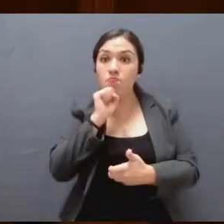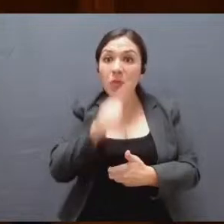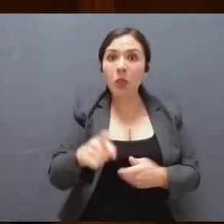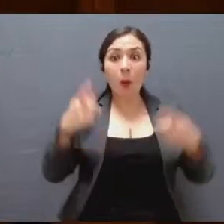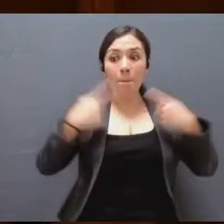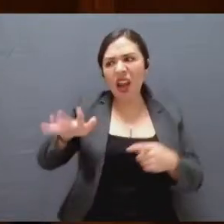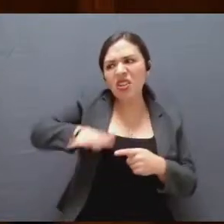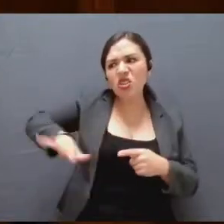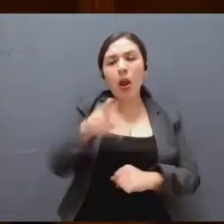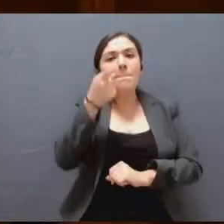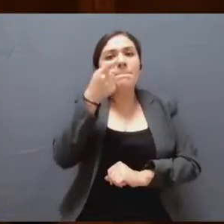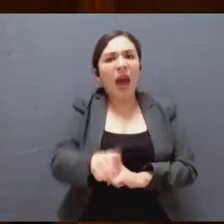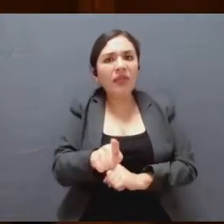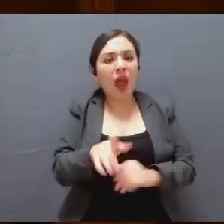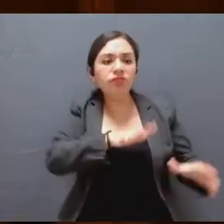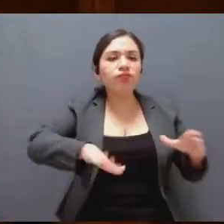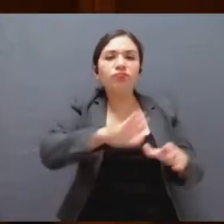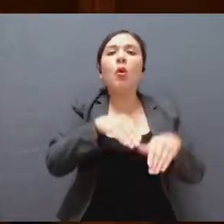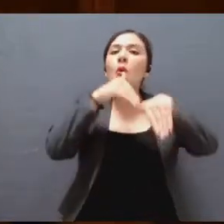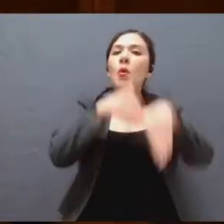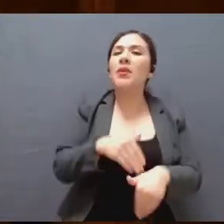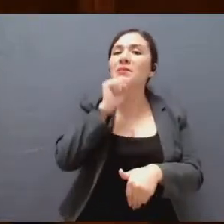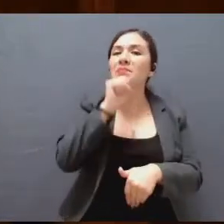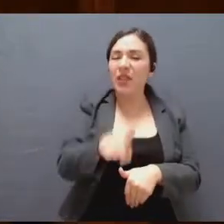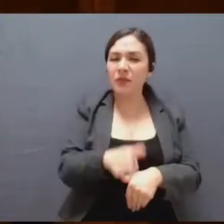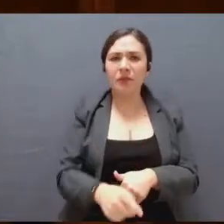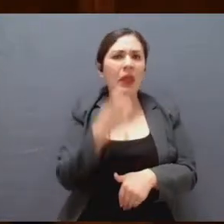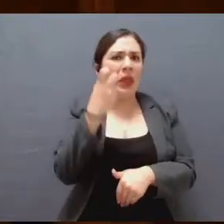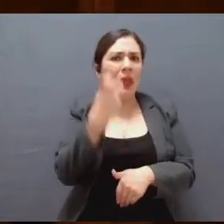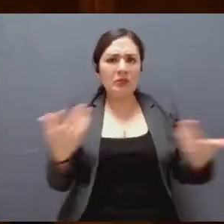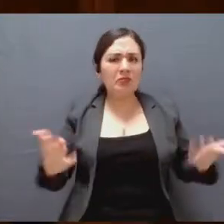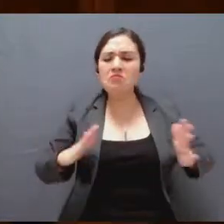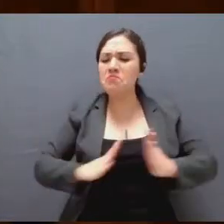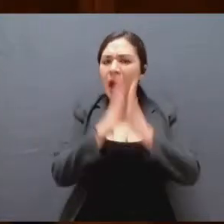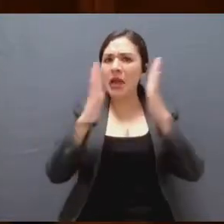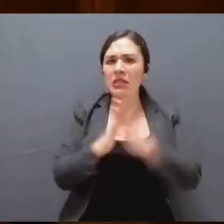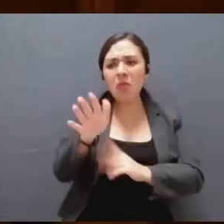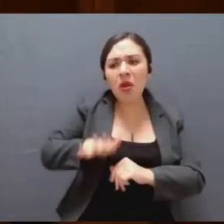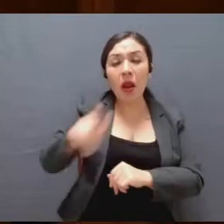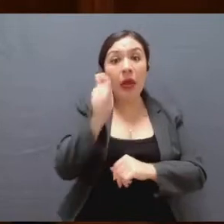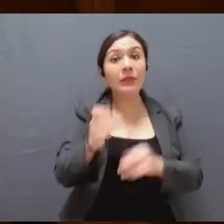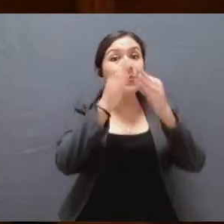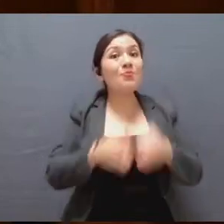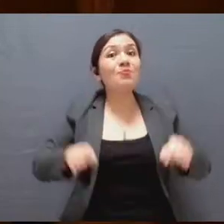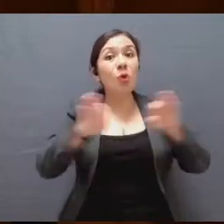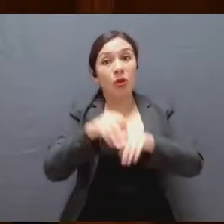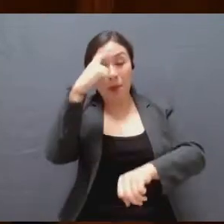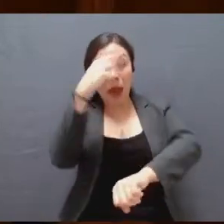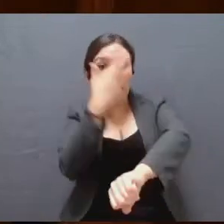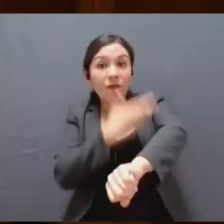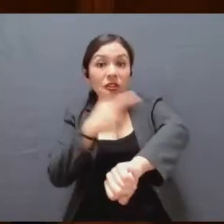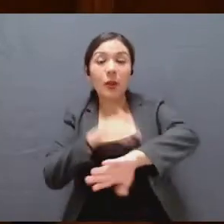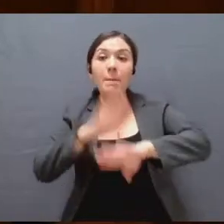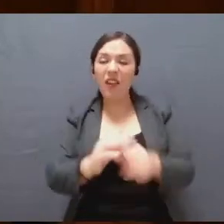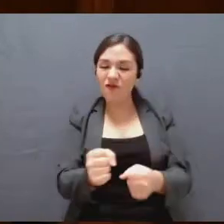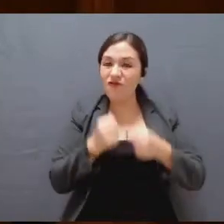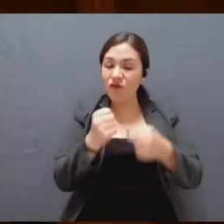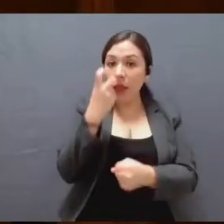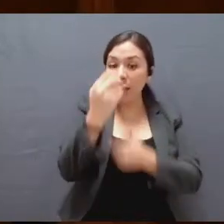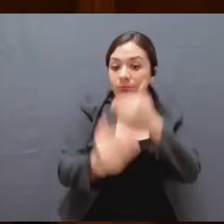a sí misma. Con el solo hecho de que la participación sea parte importantísima del proceso de fortalecimiento